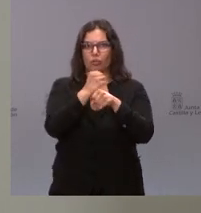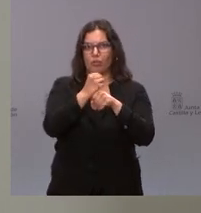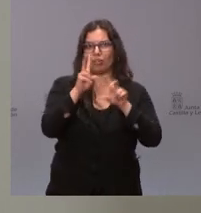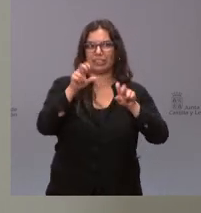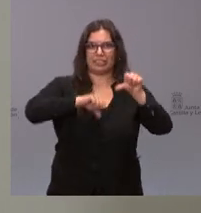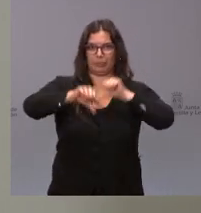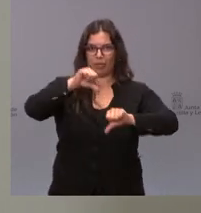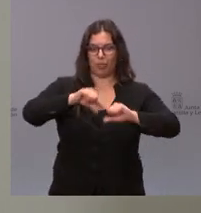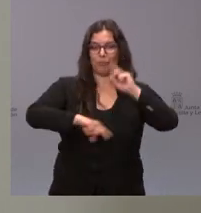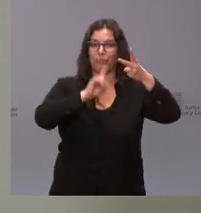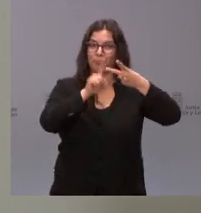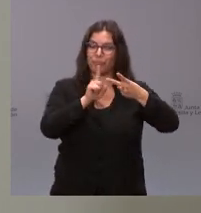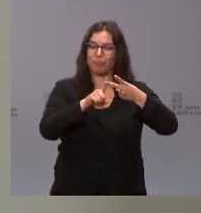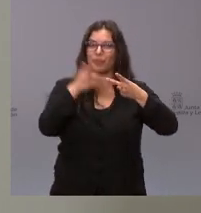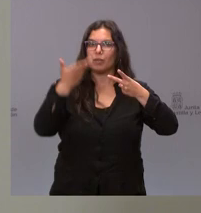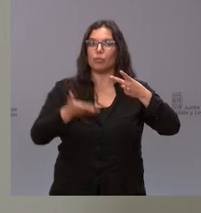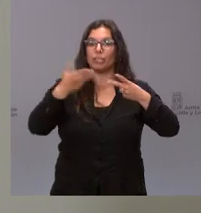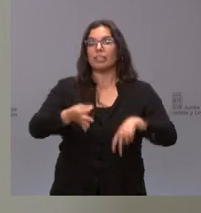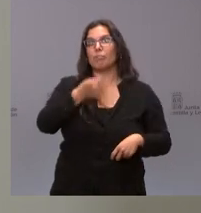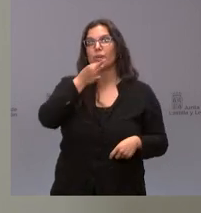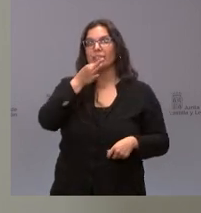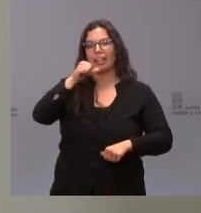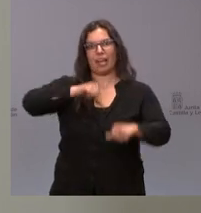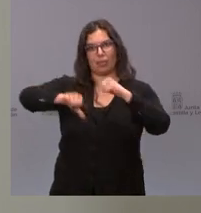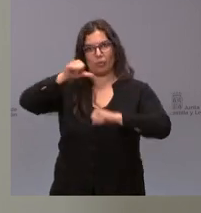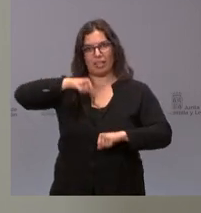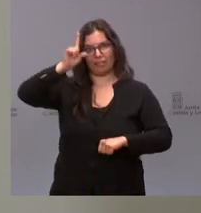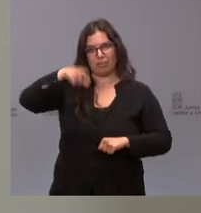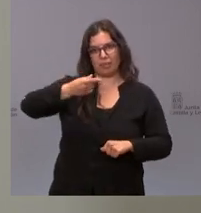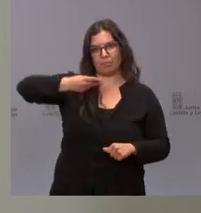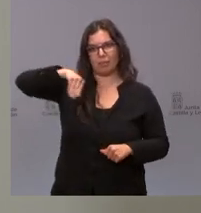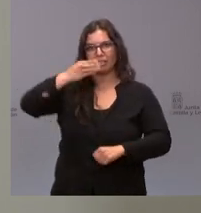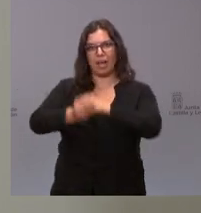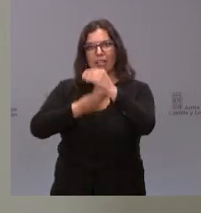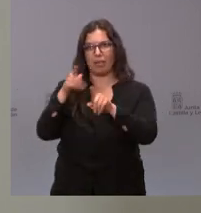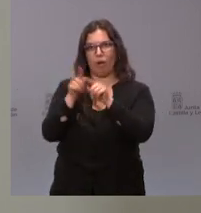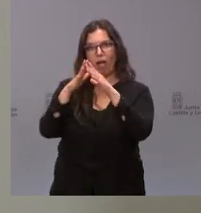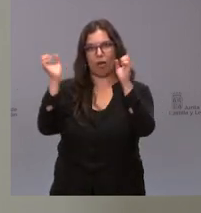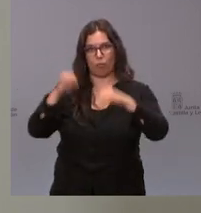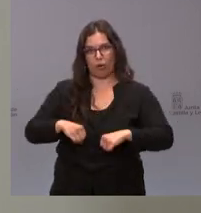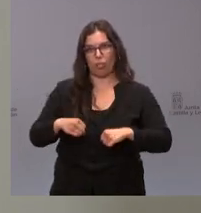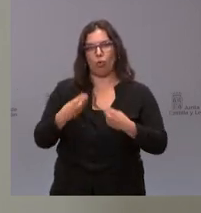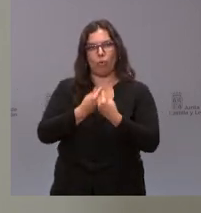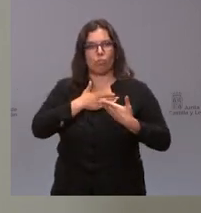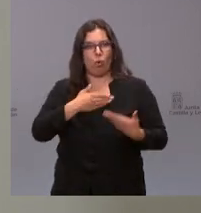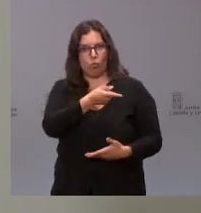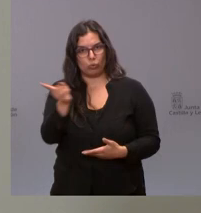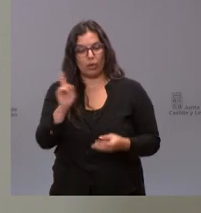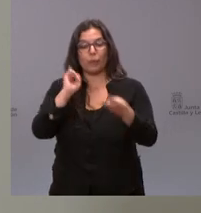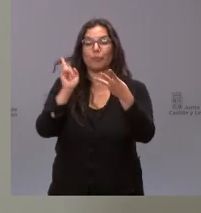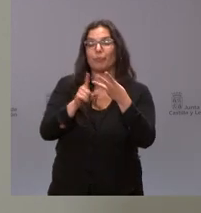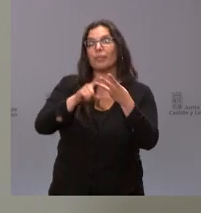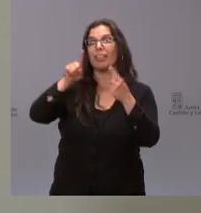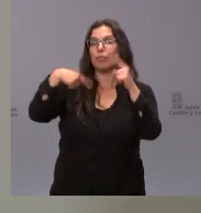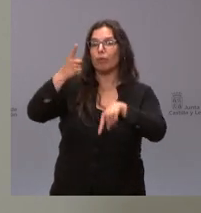operatorias la segunda tarea es abrir los quirófanos por la tarde hacerlo desde el consenso desde el acuerdo y luego en función de cómo podamos ver